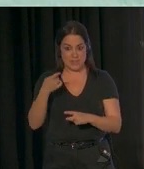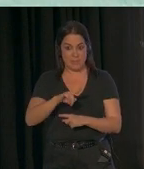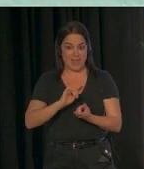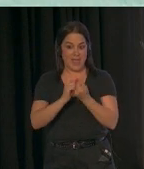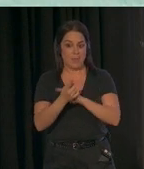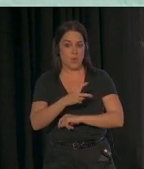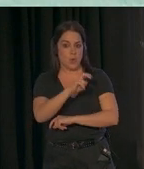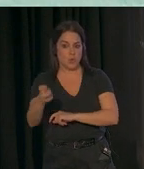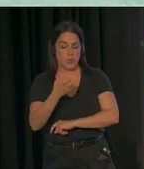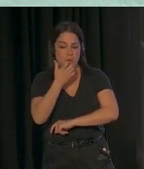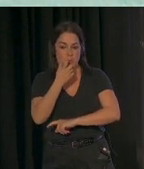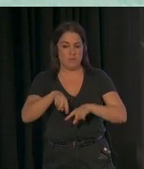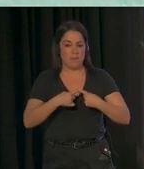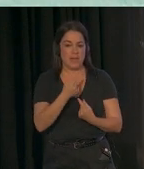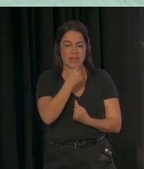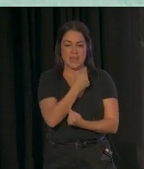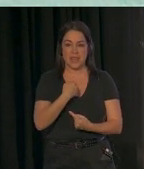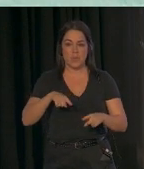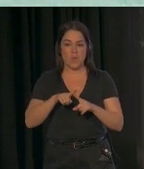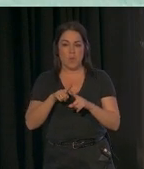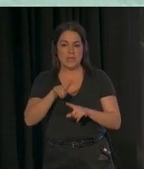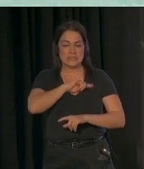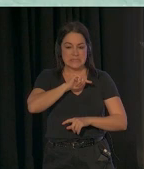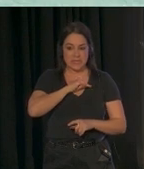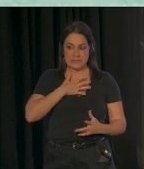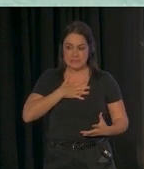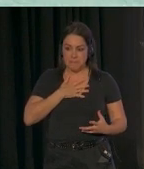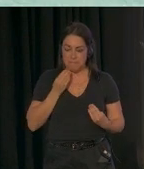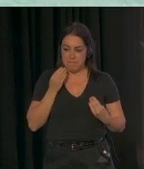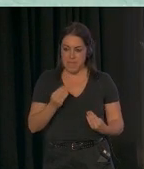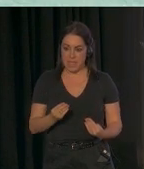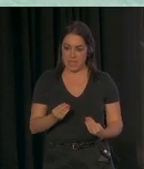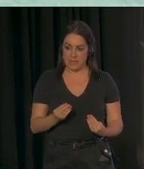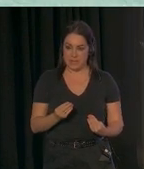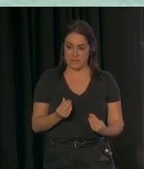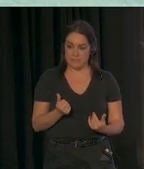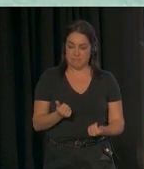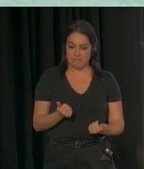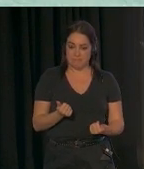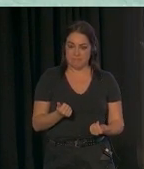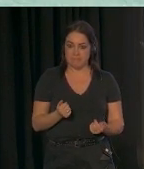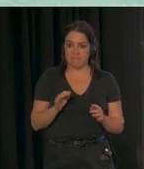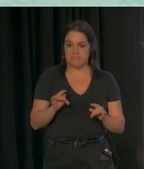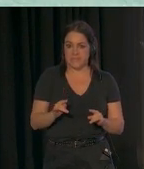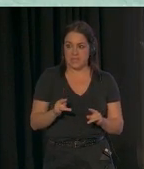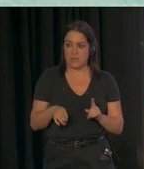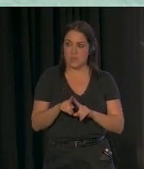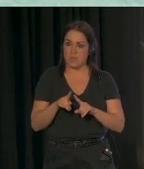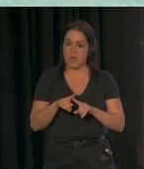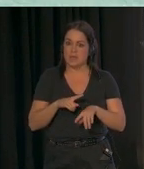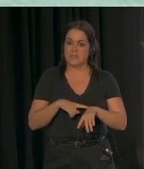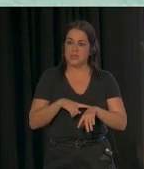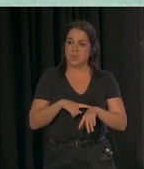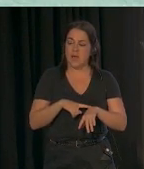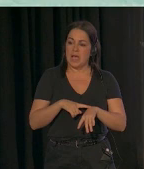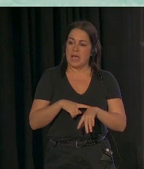hablan, por ejemplo, de la sensación de sentirse bien a pesar de tomarse algún tiempo para cuidarse